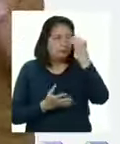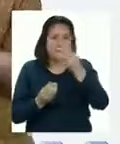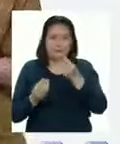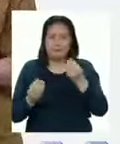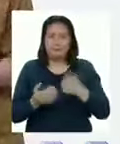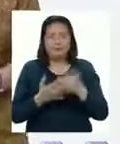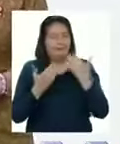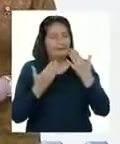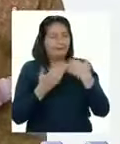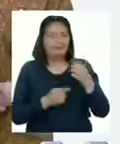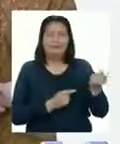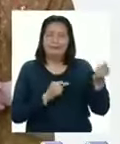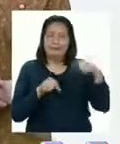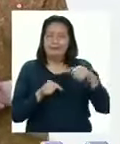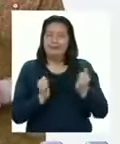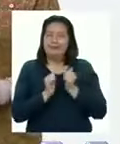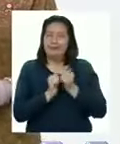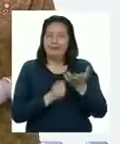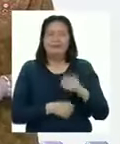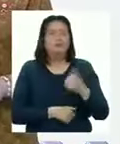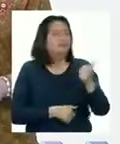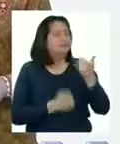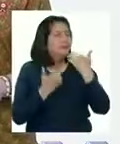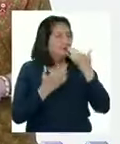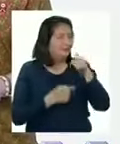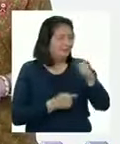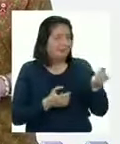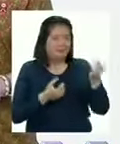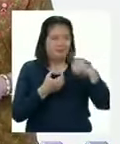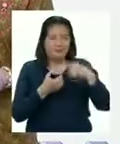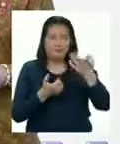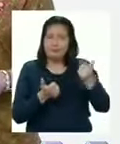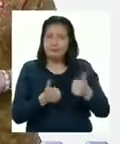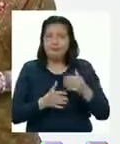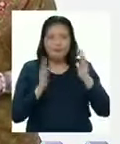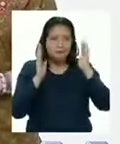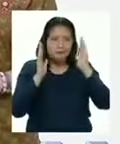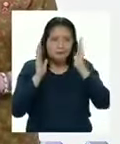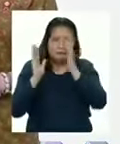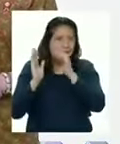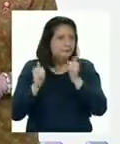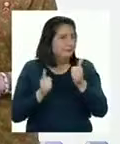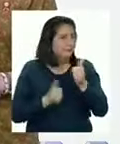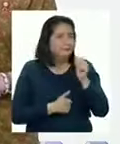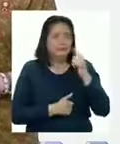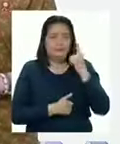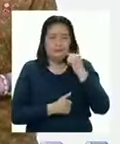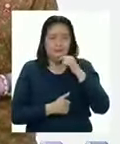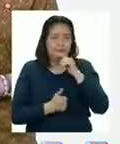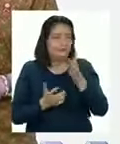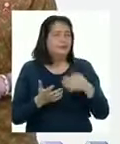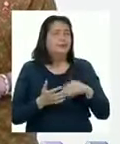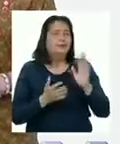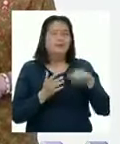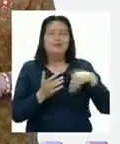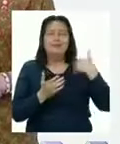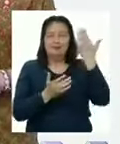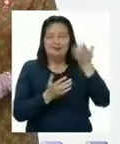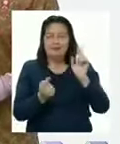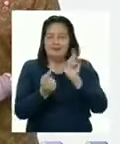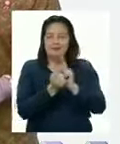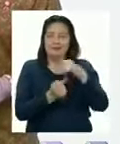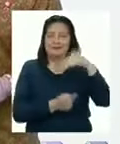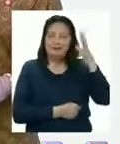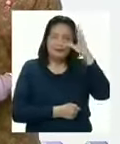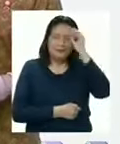un montón Gracias por acompañarnos Gracias a ustedes por participar y estar muy atentas y atentos Nos vemos, chicos y chicas